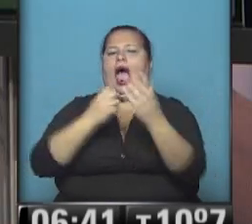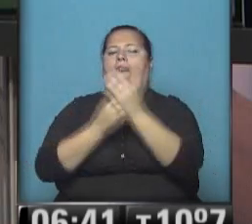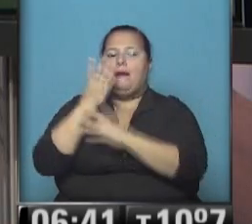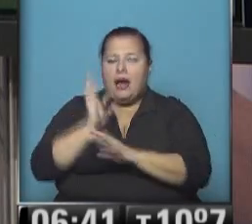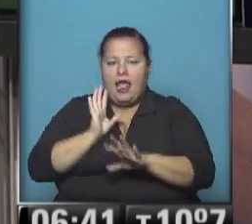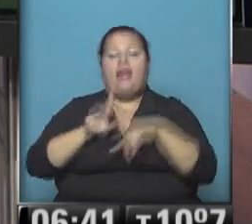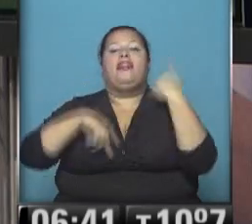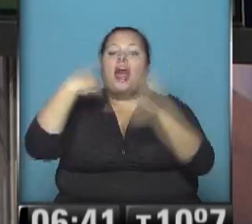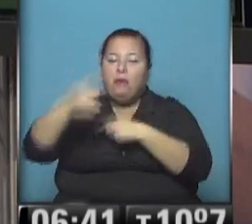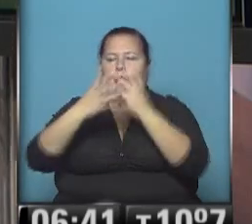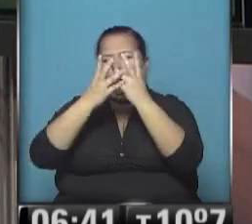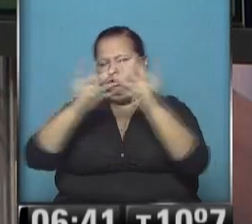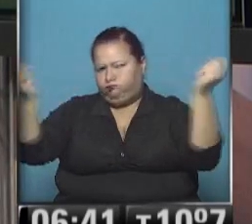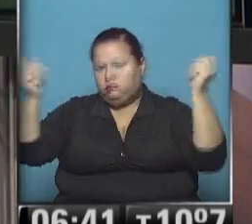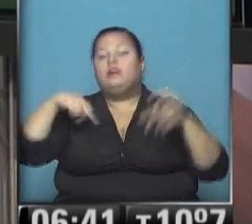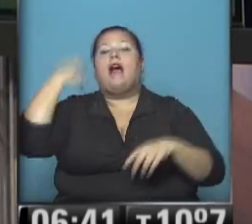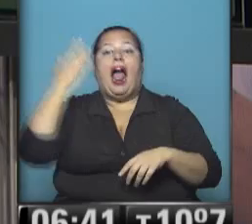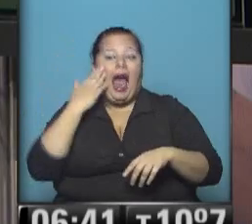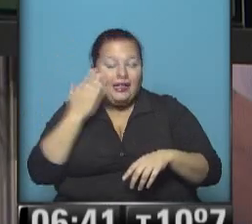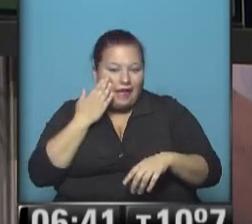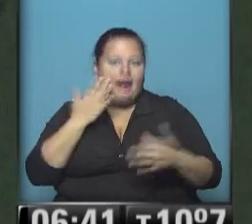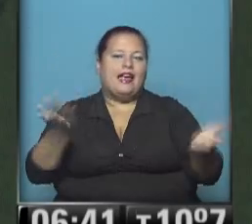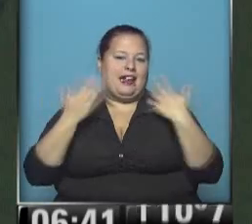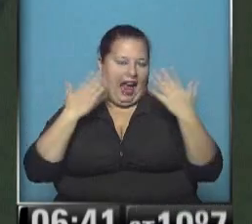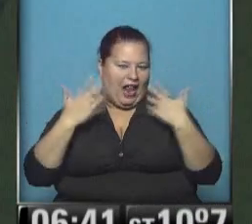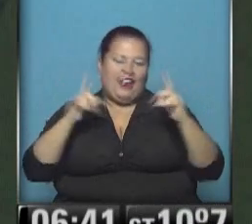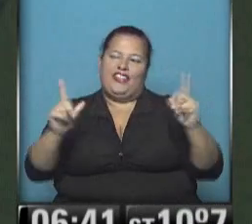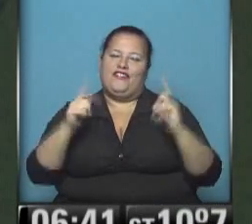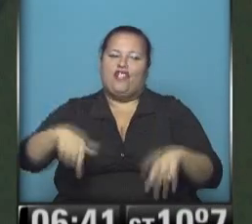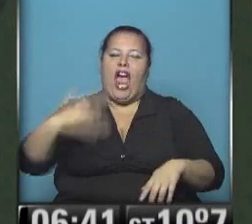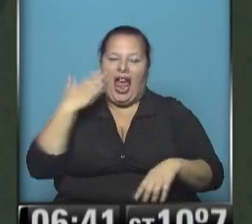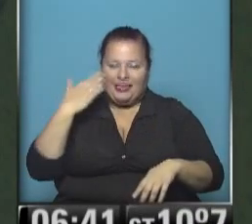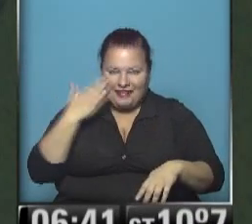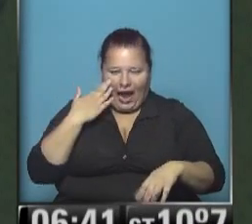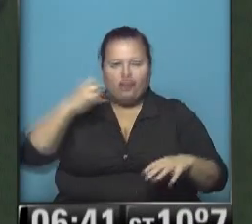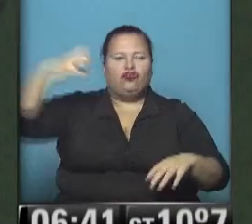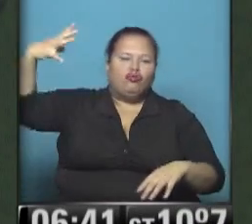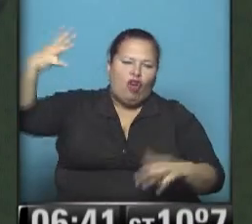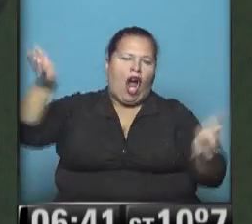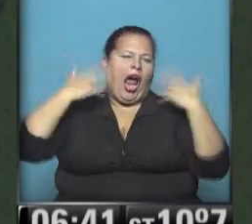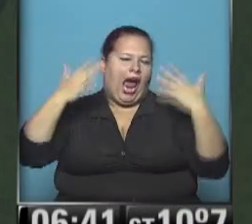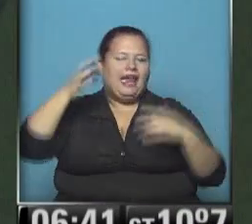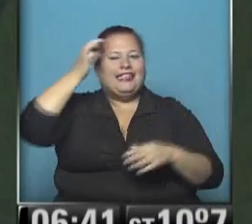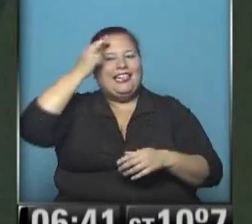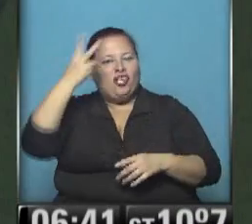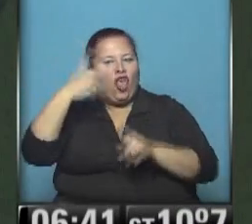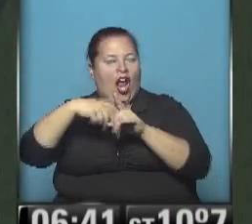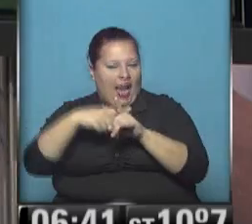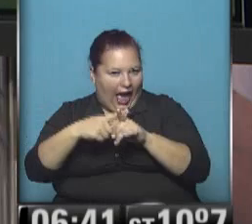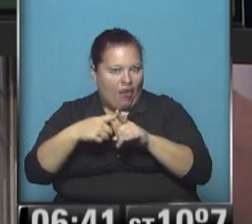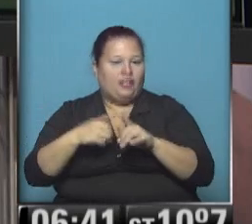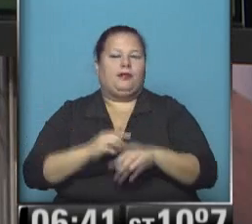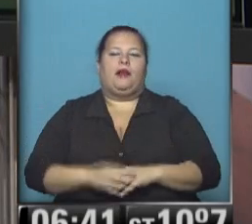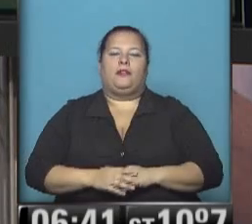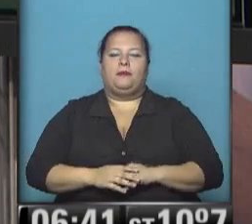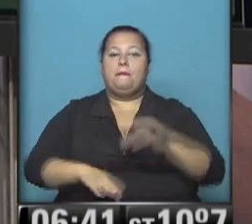que luego se irán disipando rápidamente y por la tarde calorcito a disfrutar esta tarde de sol y calor con 32 grados de